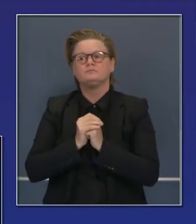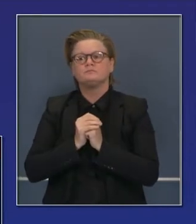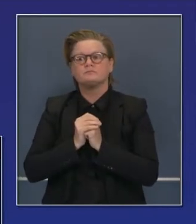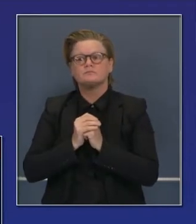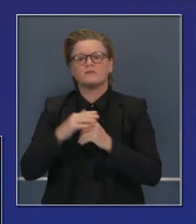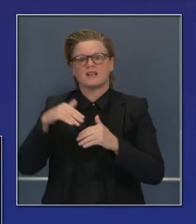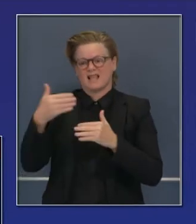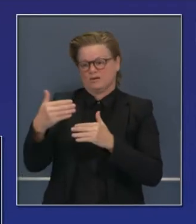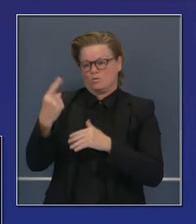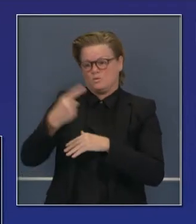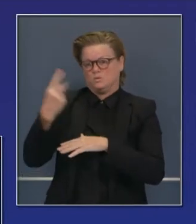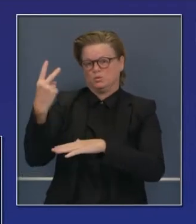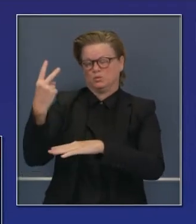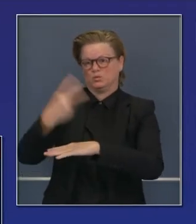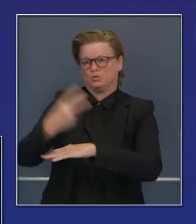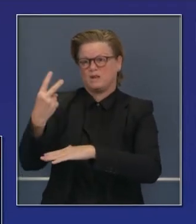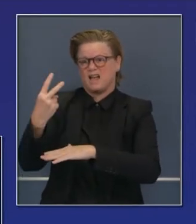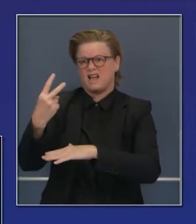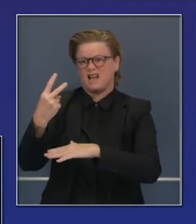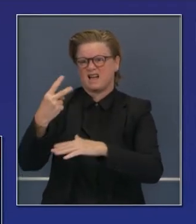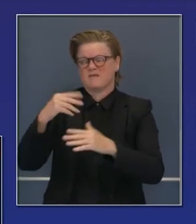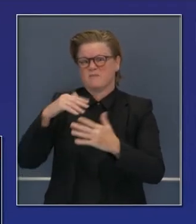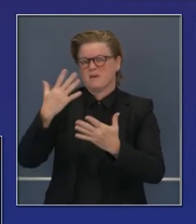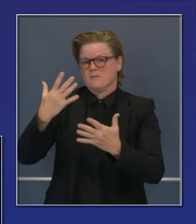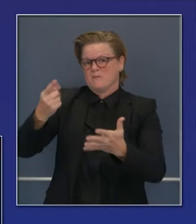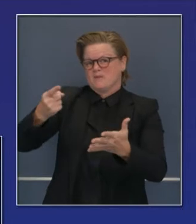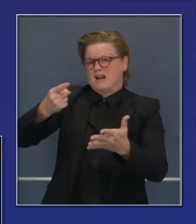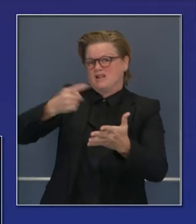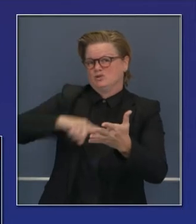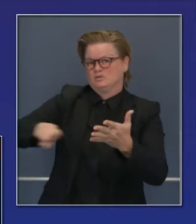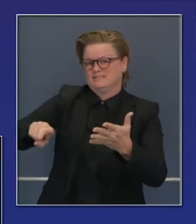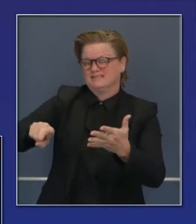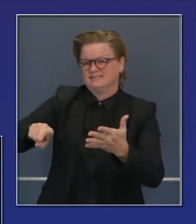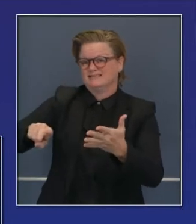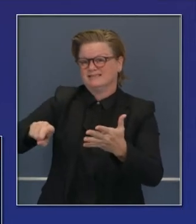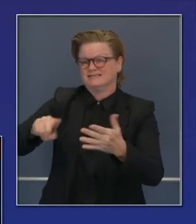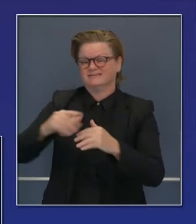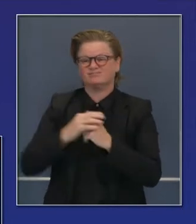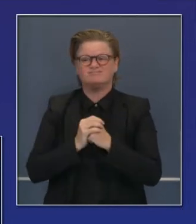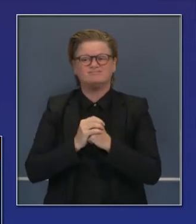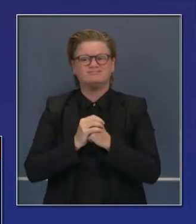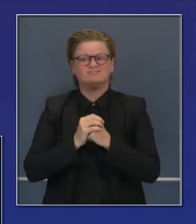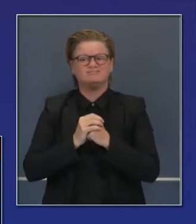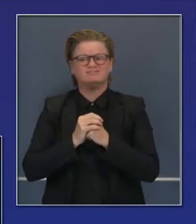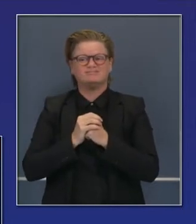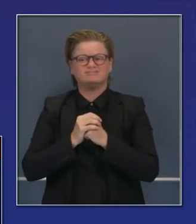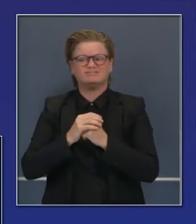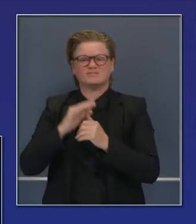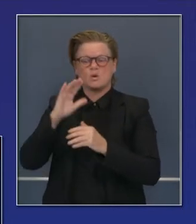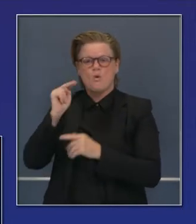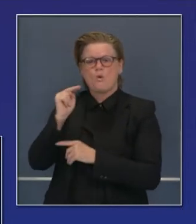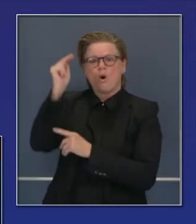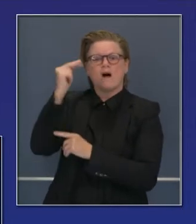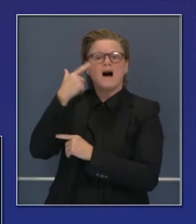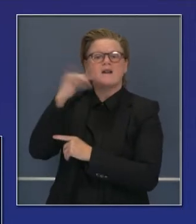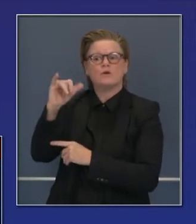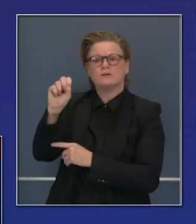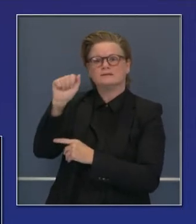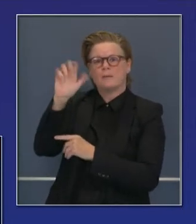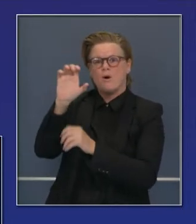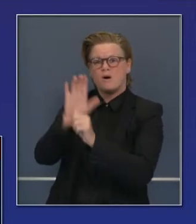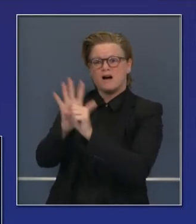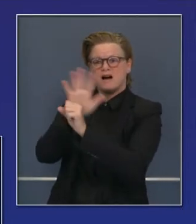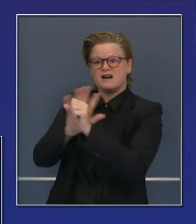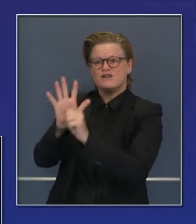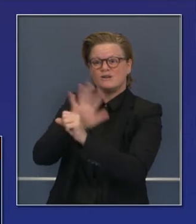en los próximos uno o dos días, máximo dentro de una semana. Esas áreas, Sacramento, norte de